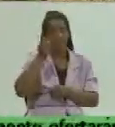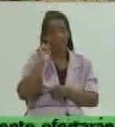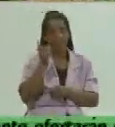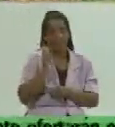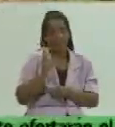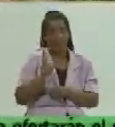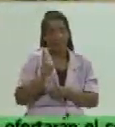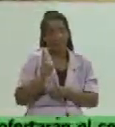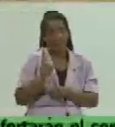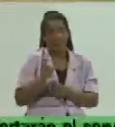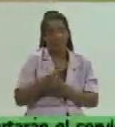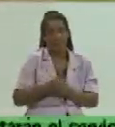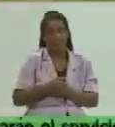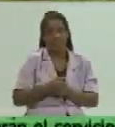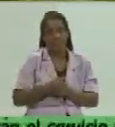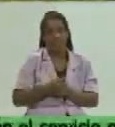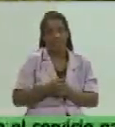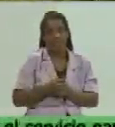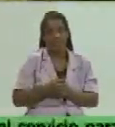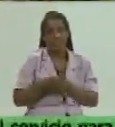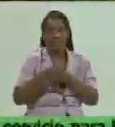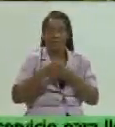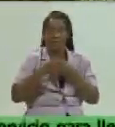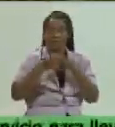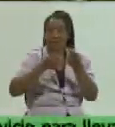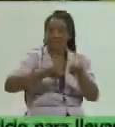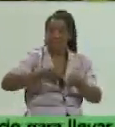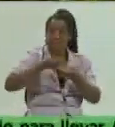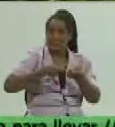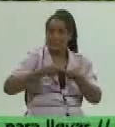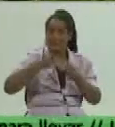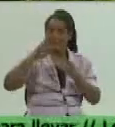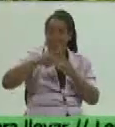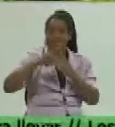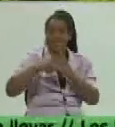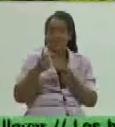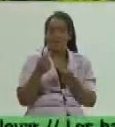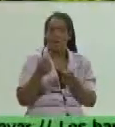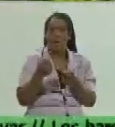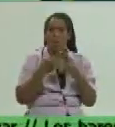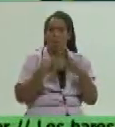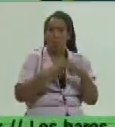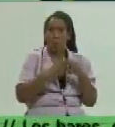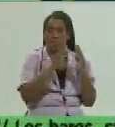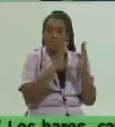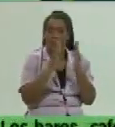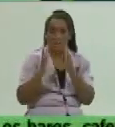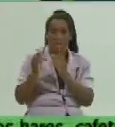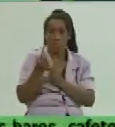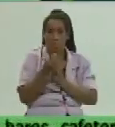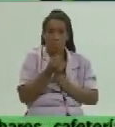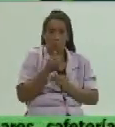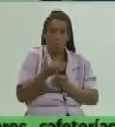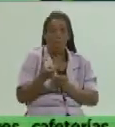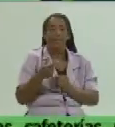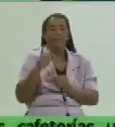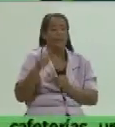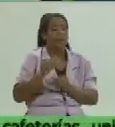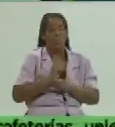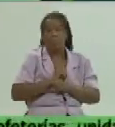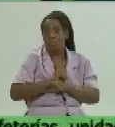la nueva política agraria que también está en torno a la tarea de ordenamiento y esto estamos claro que nos va